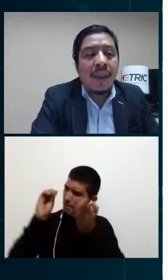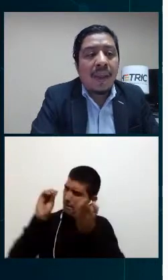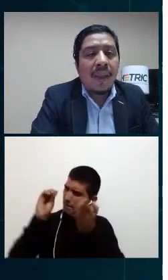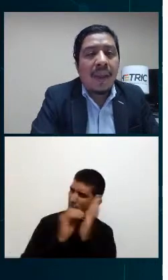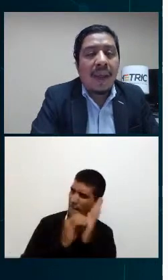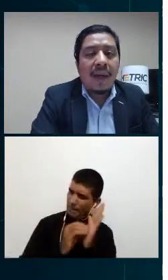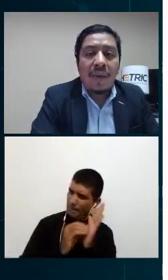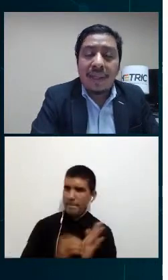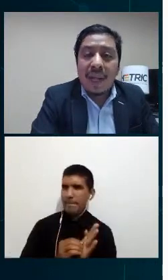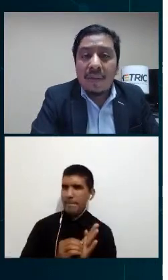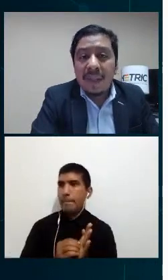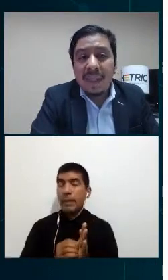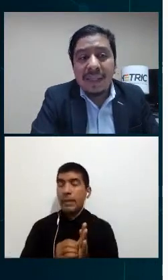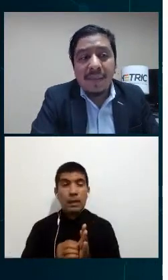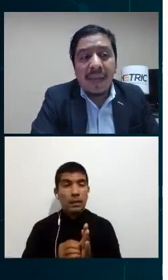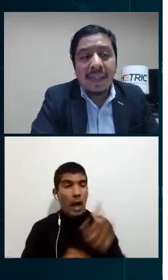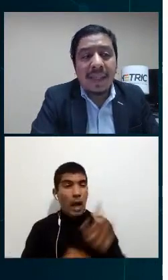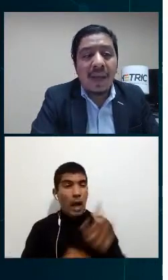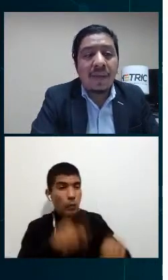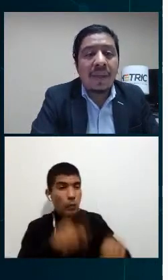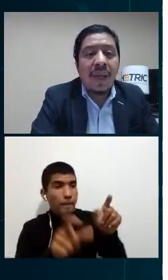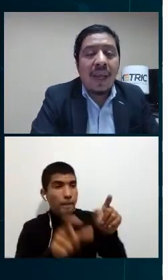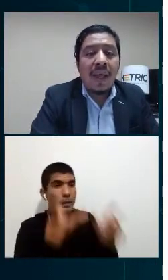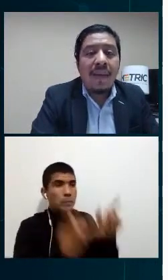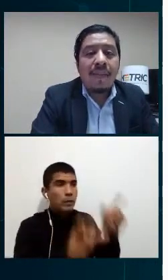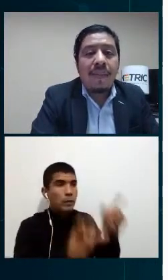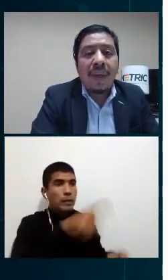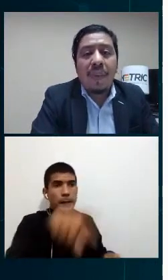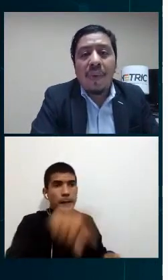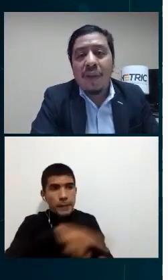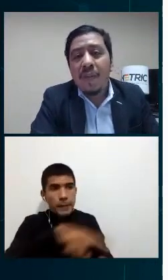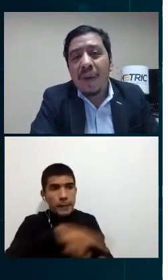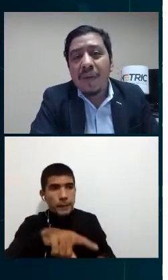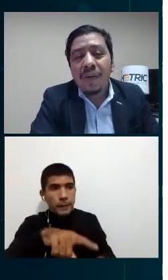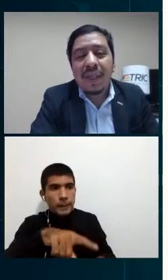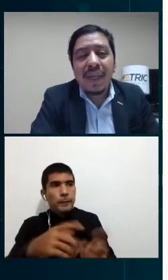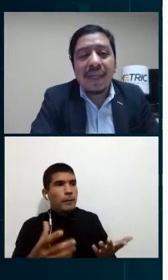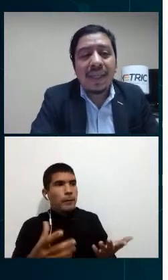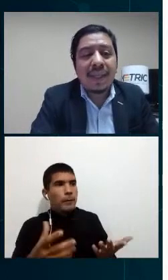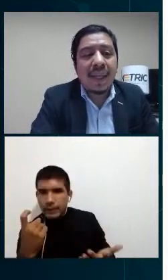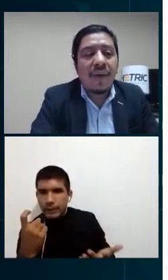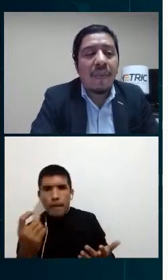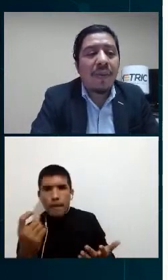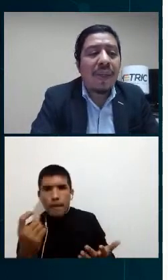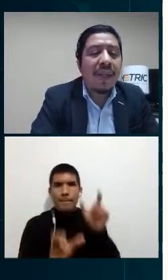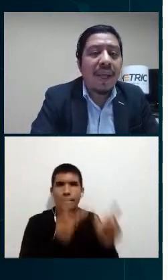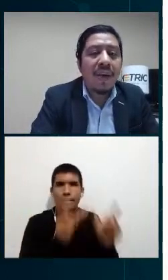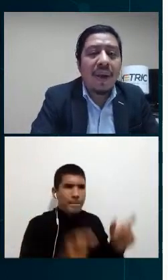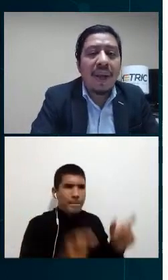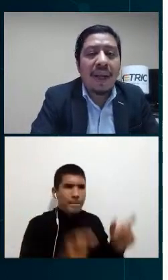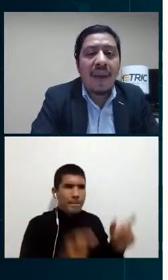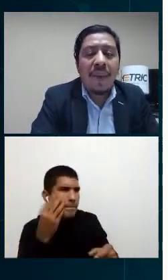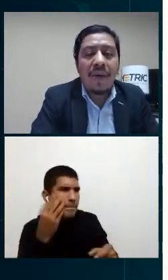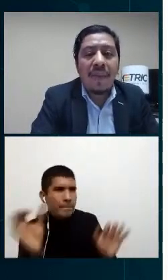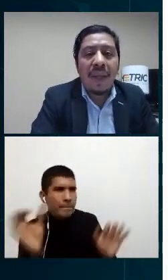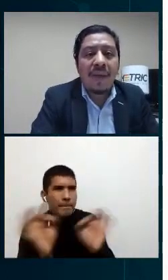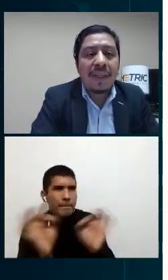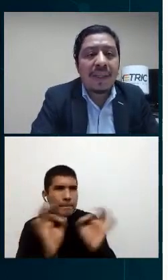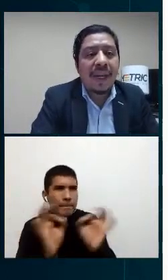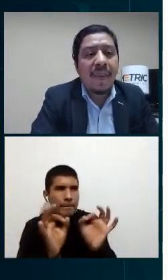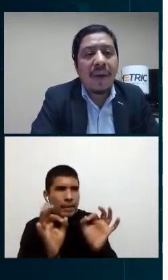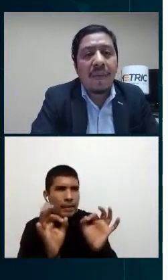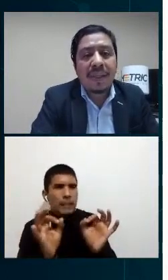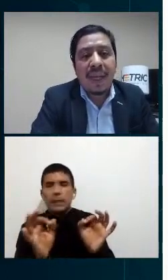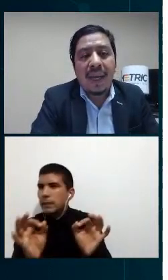algunas acometidas en mal estados y por último algunos clientes que no permitieron el cambio de los